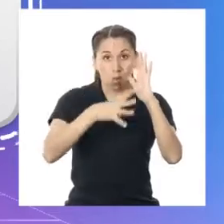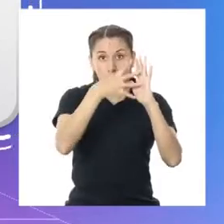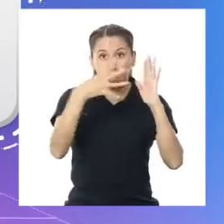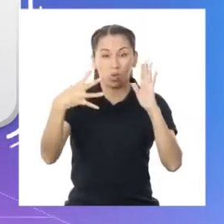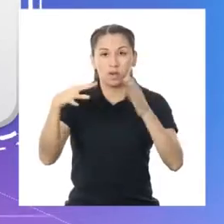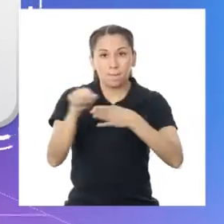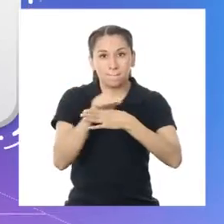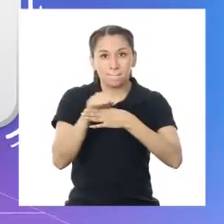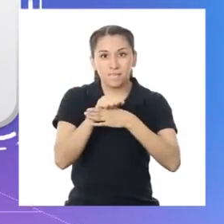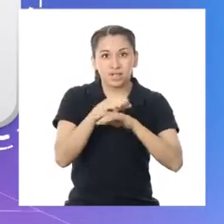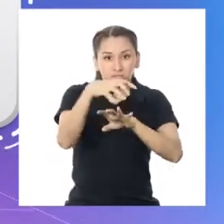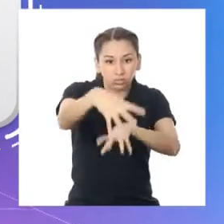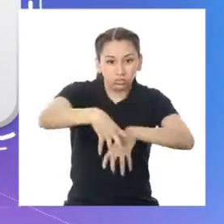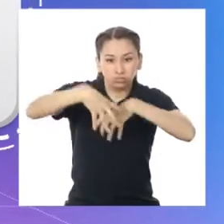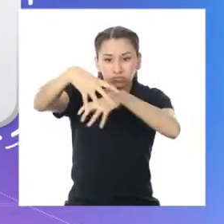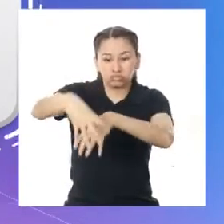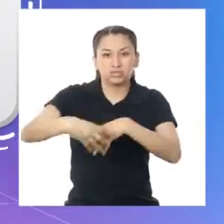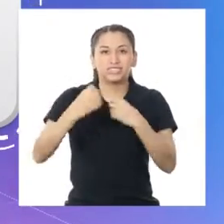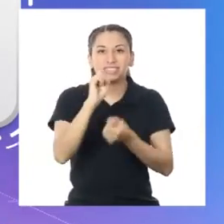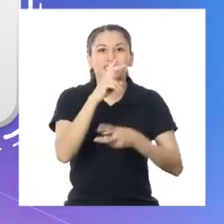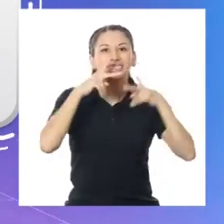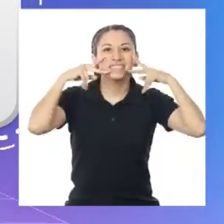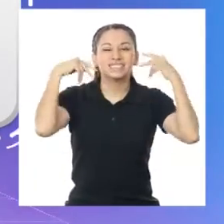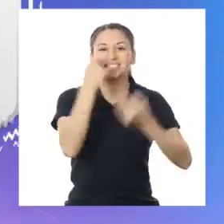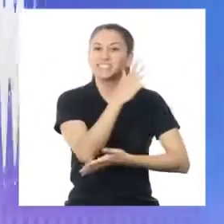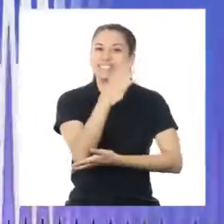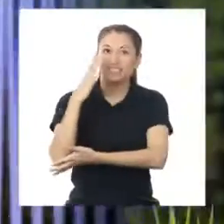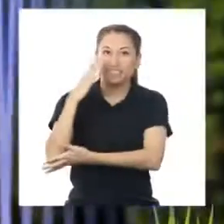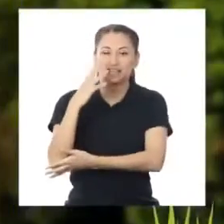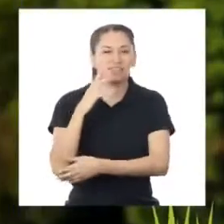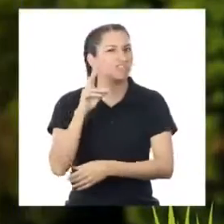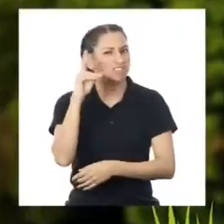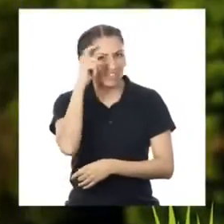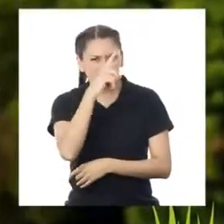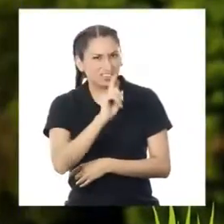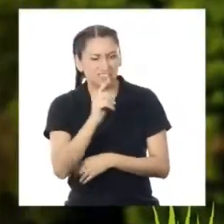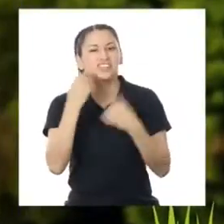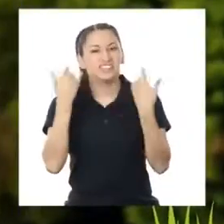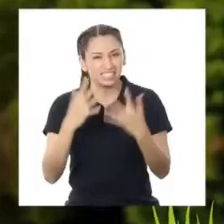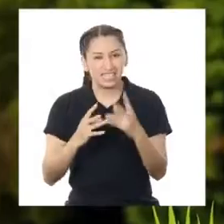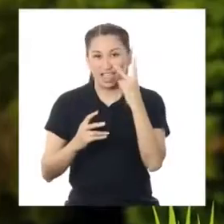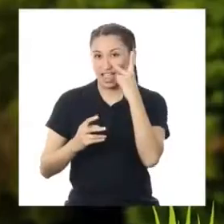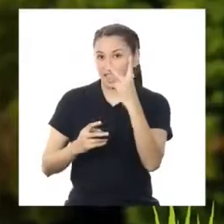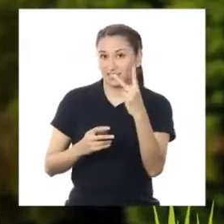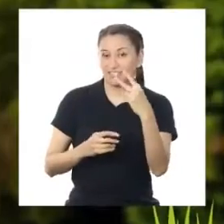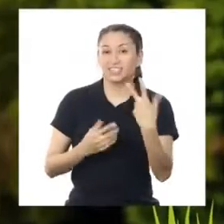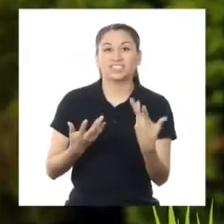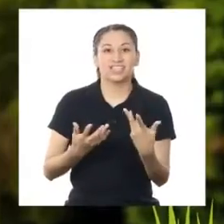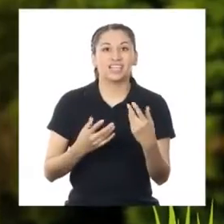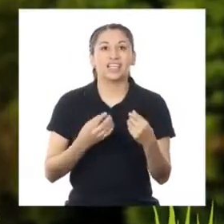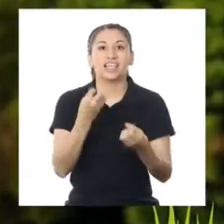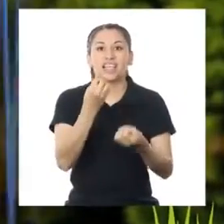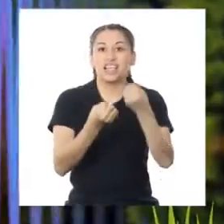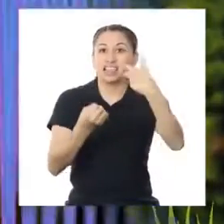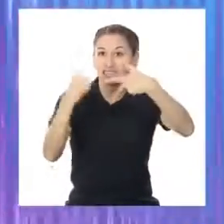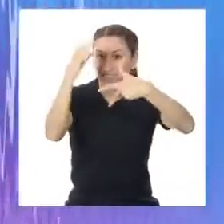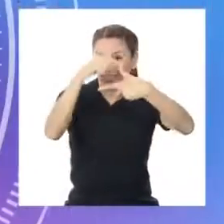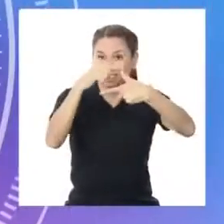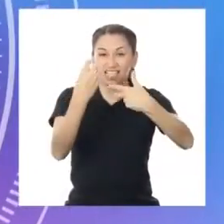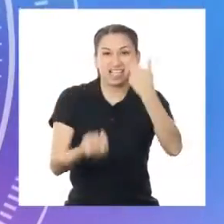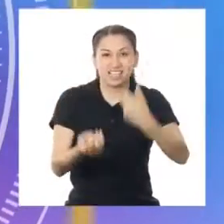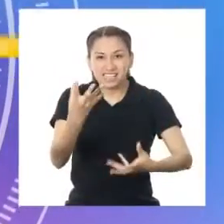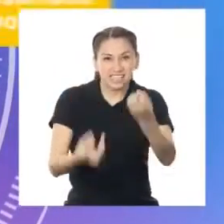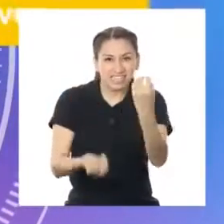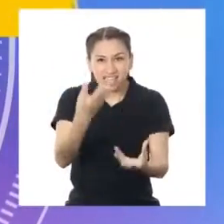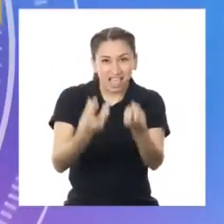sobre las prácticas de cultivo en la selva. ¡No es tan difícil! Ya hemos visto el tema de la quema